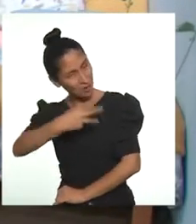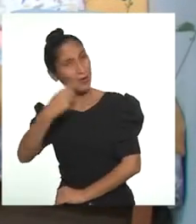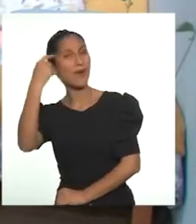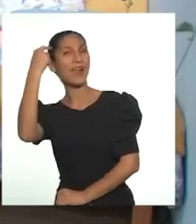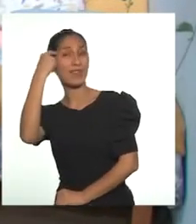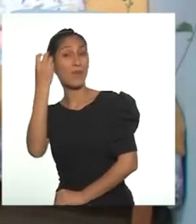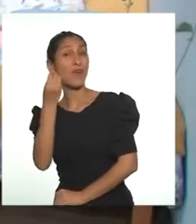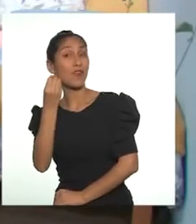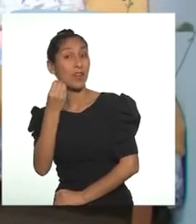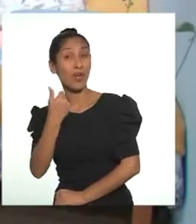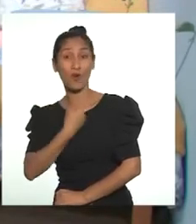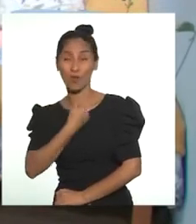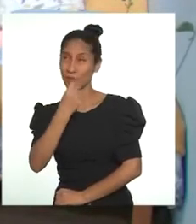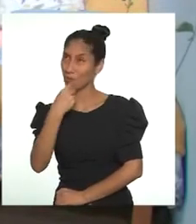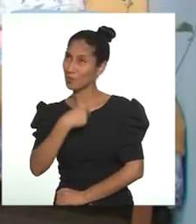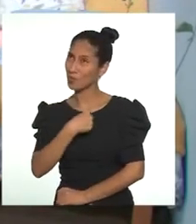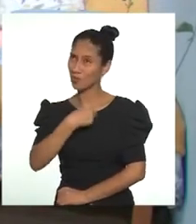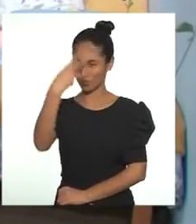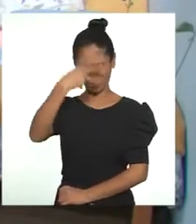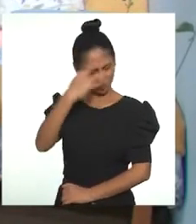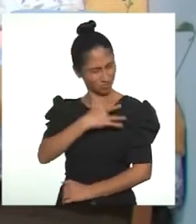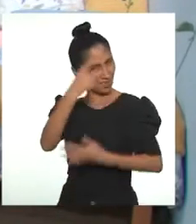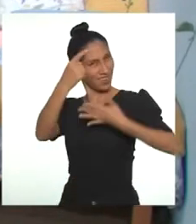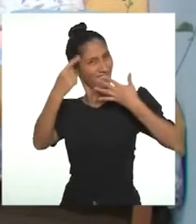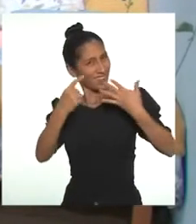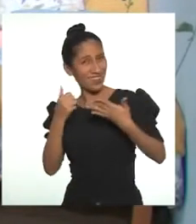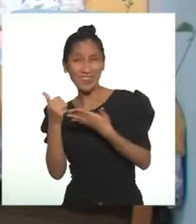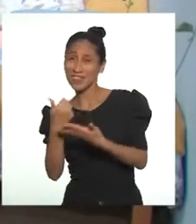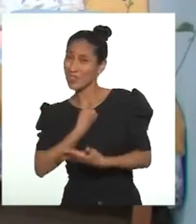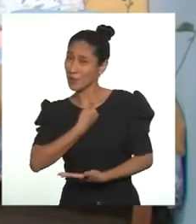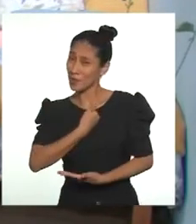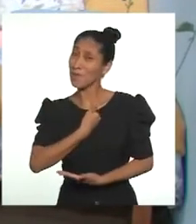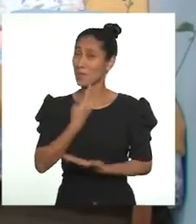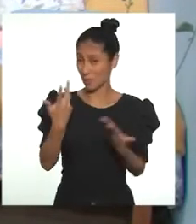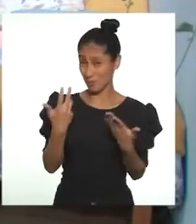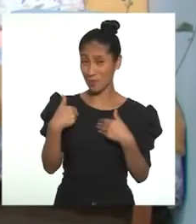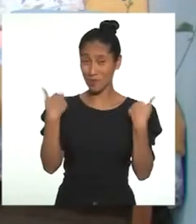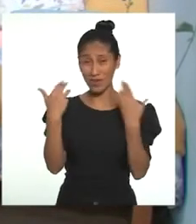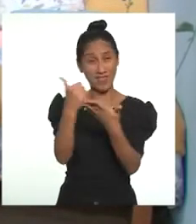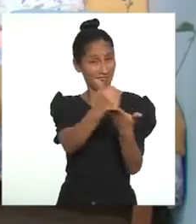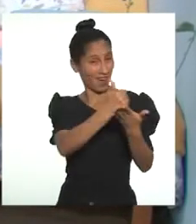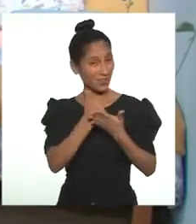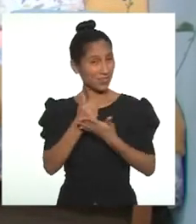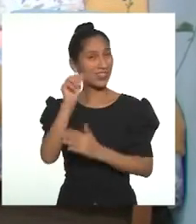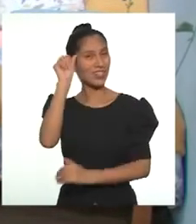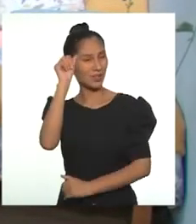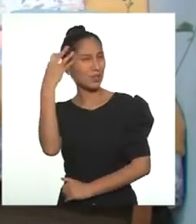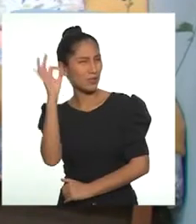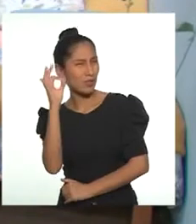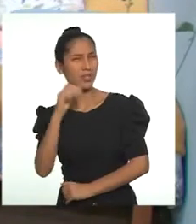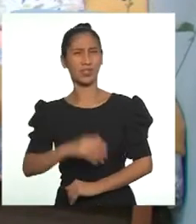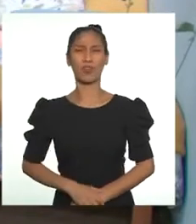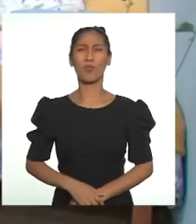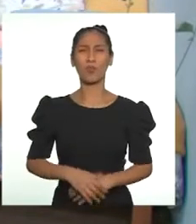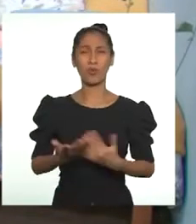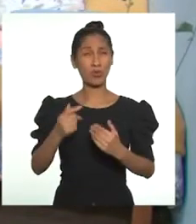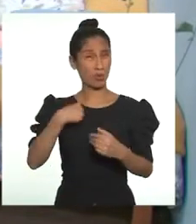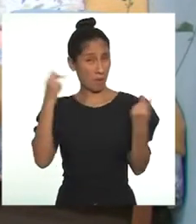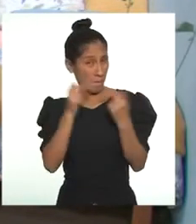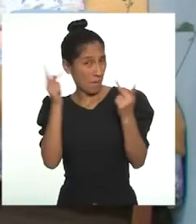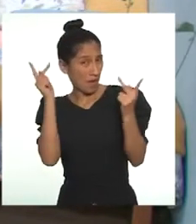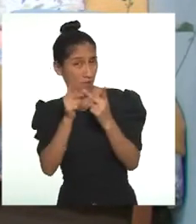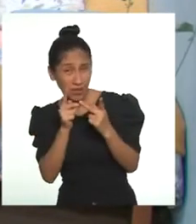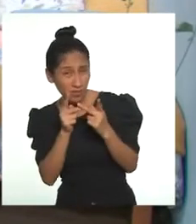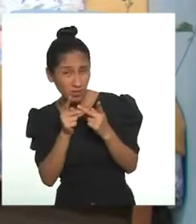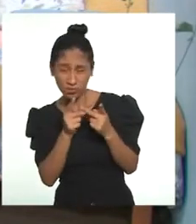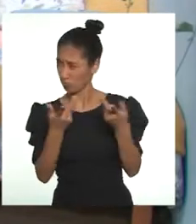nuestra autorrealización y bienestar emocional depende de ella. Recordemos siempre que no tenemos que buscar ser perfectas ni